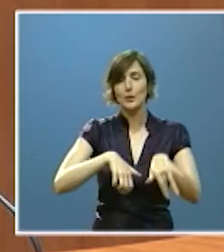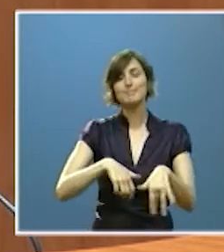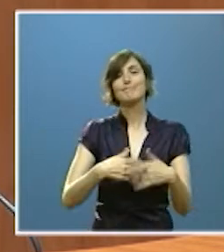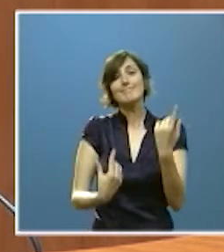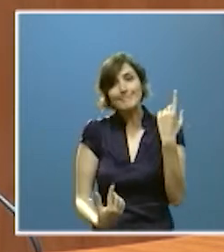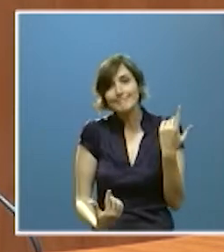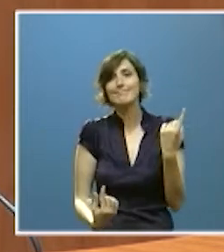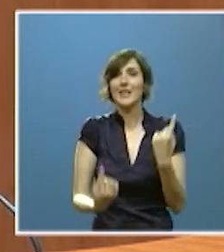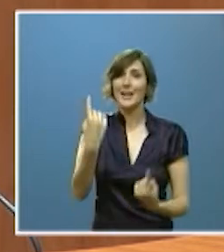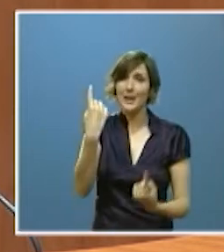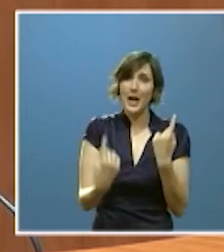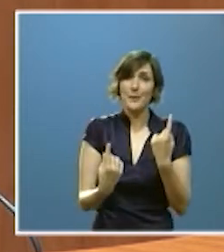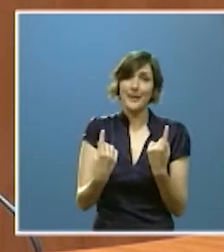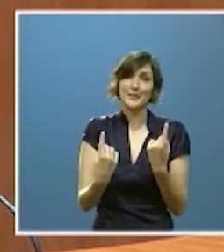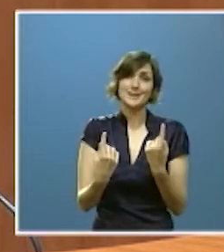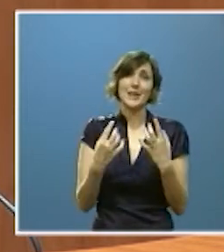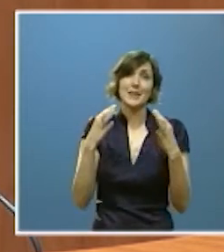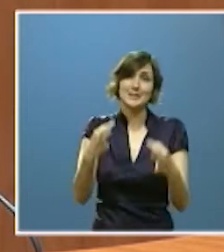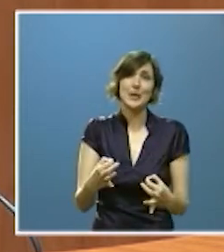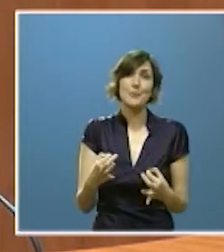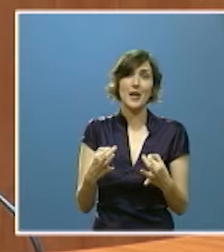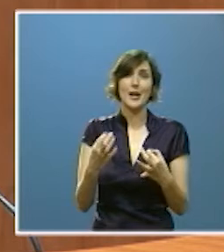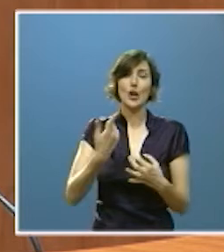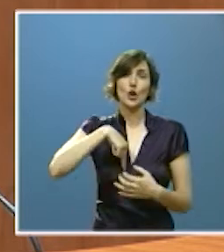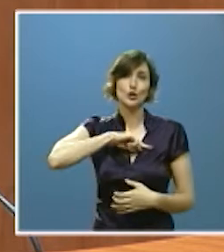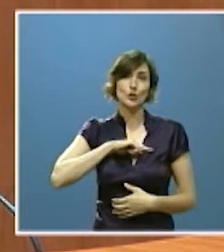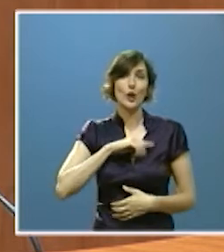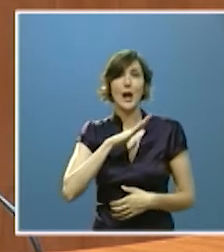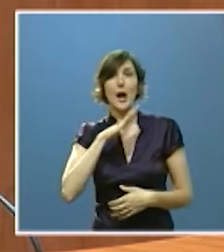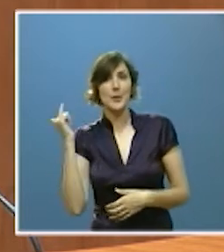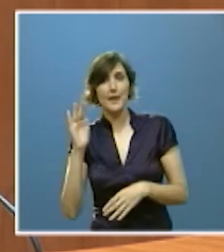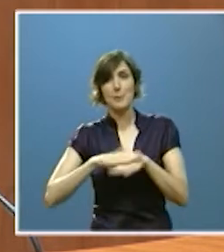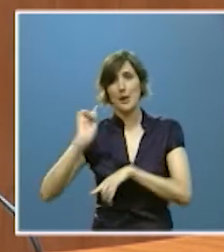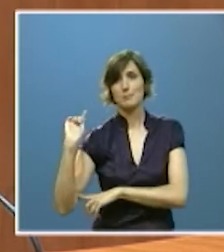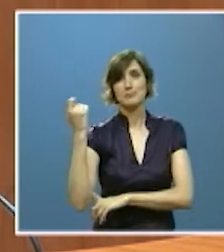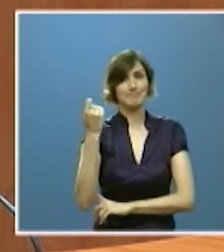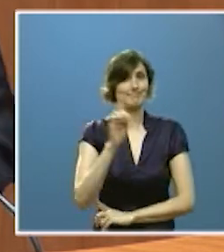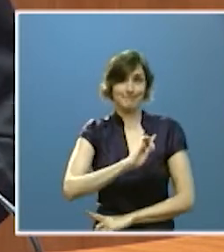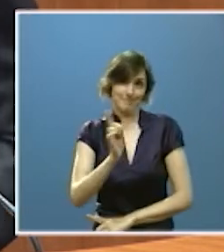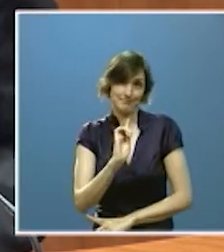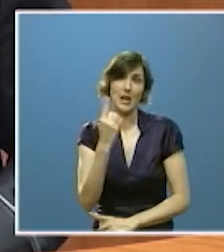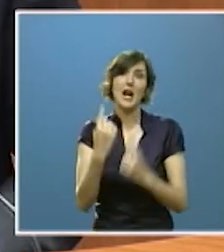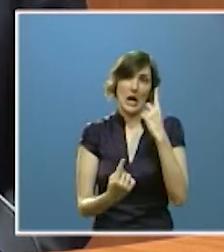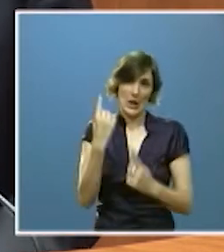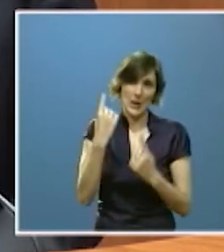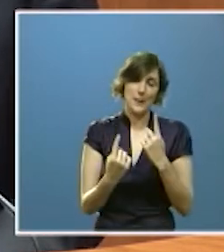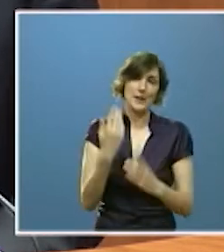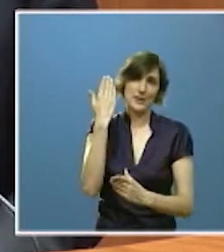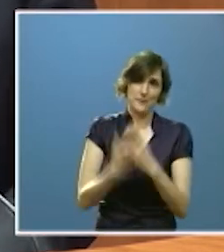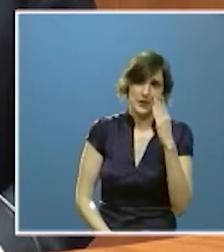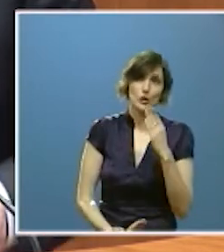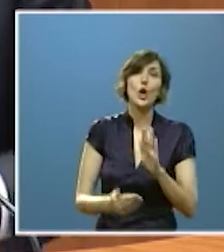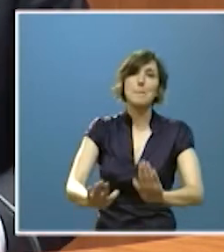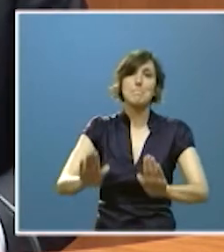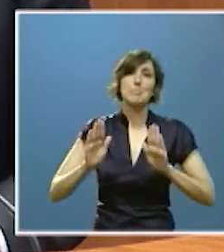siempre hemos tenido la inteligencia o la habilidad de conseguir para lograr la implicación de todas las administraciones